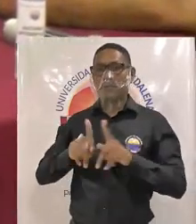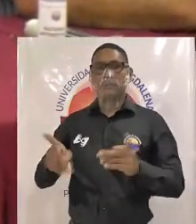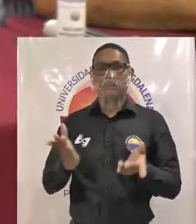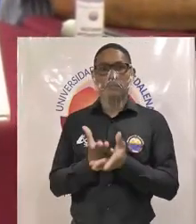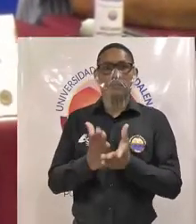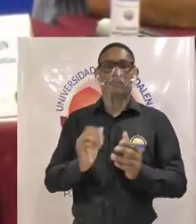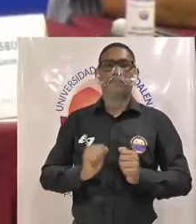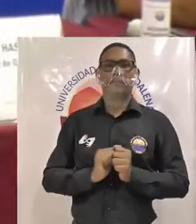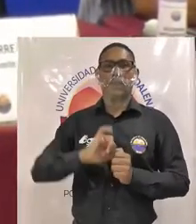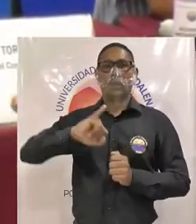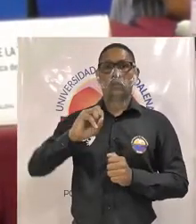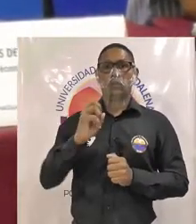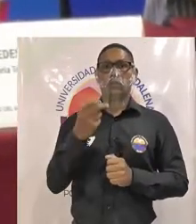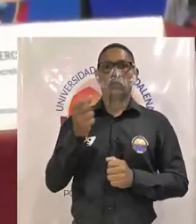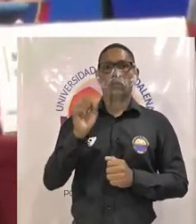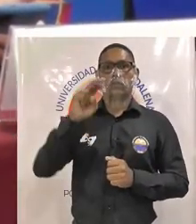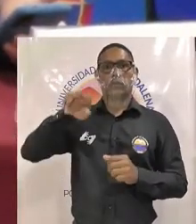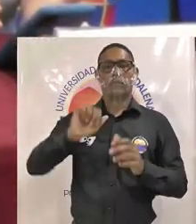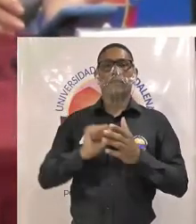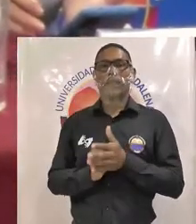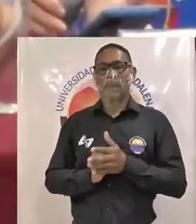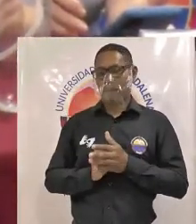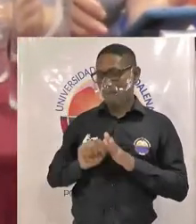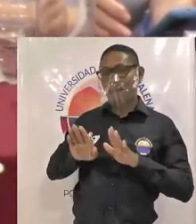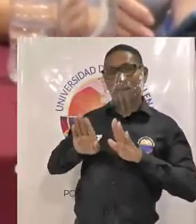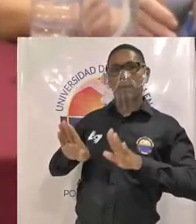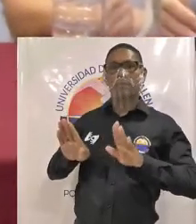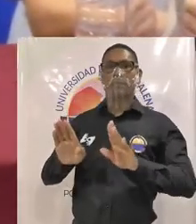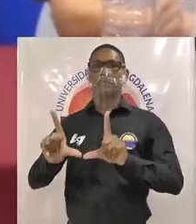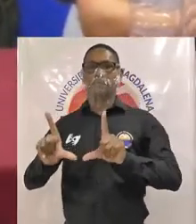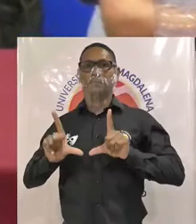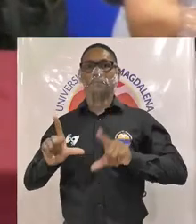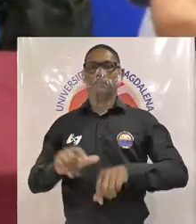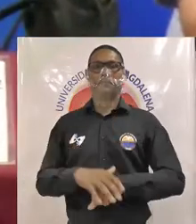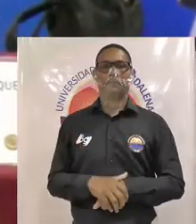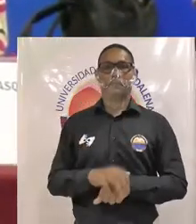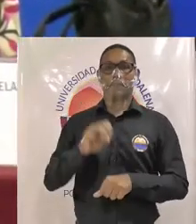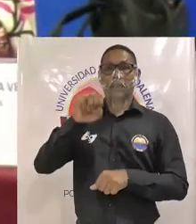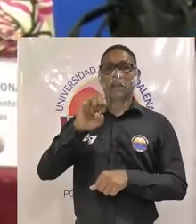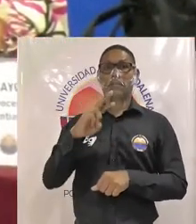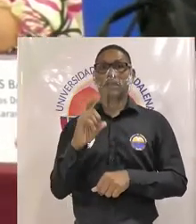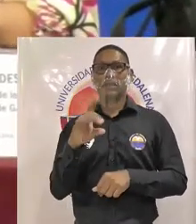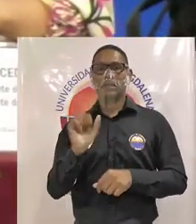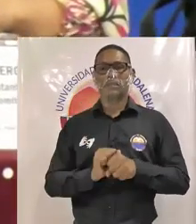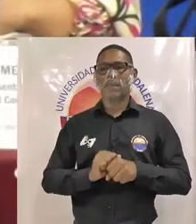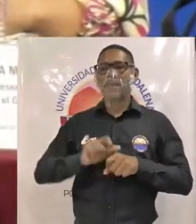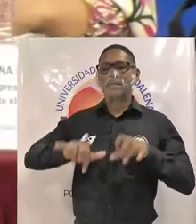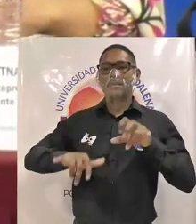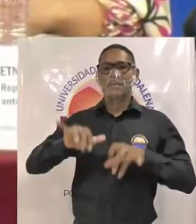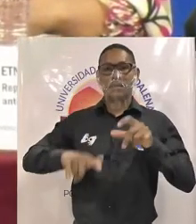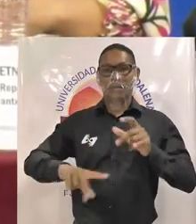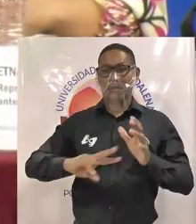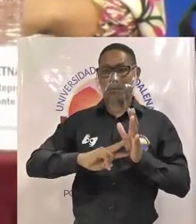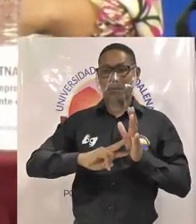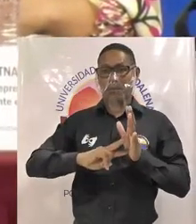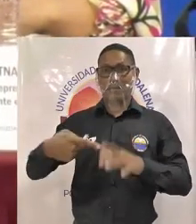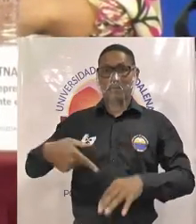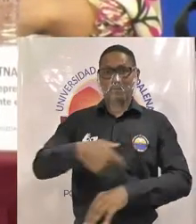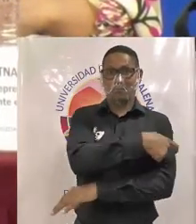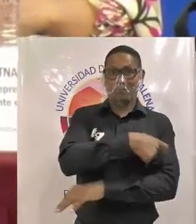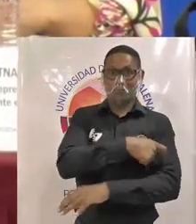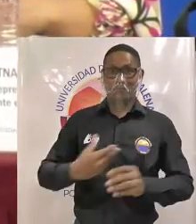estudiantes Johan Sneijder Lafori Rivera, representante de los graduados y Mercedes de la Torre Hasdún, Secretaria Técnica del Comité